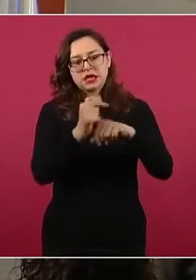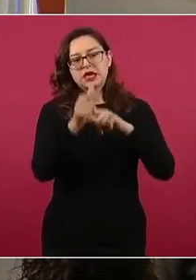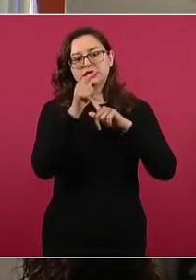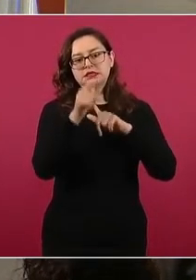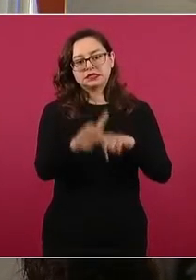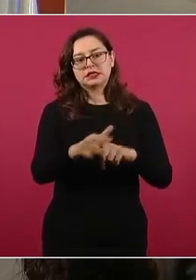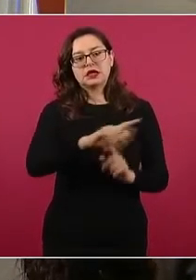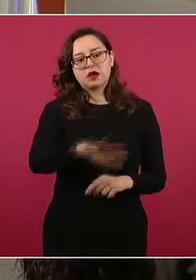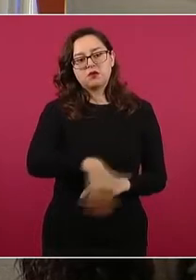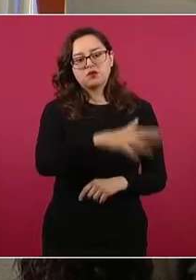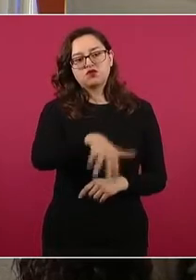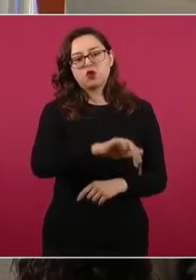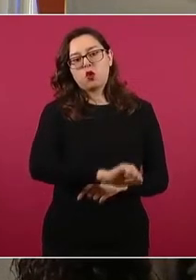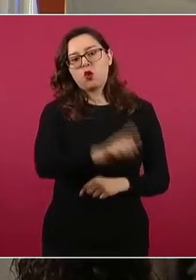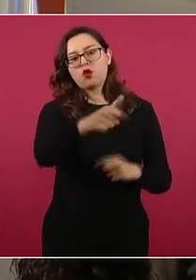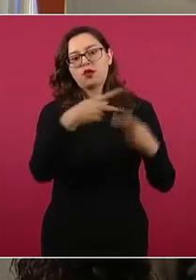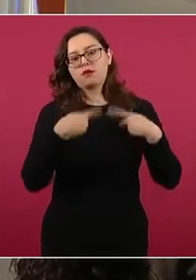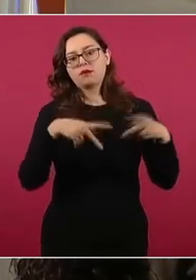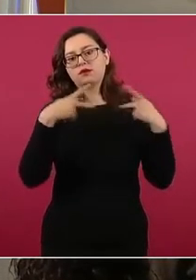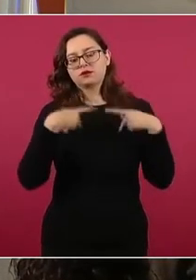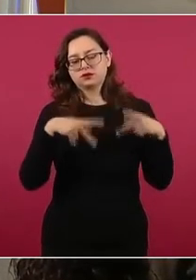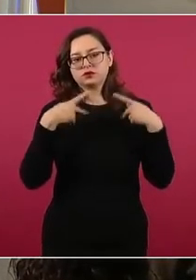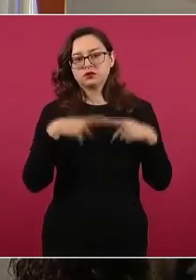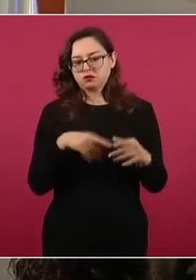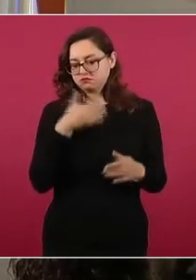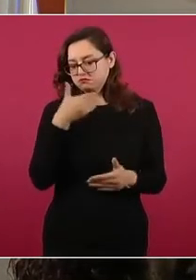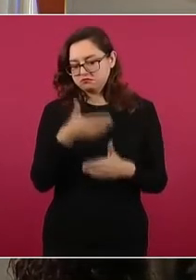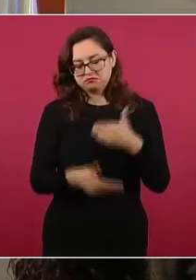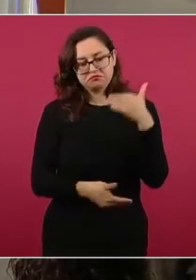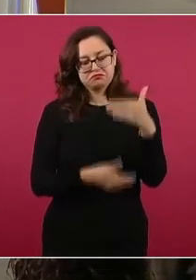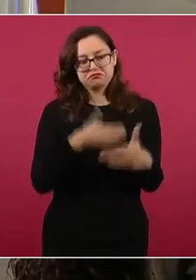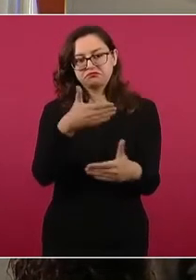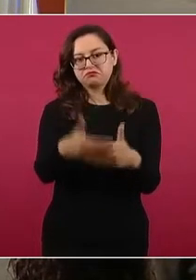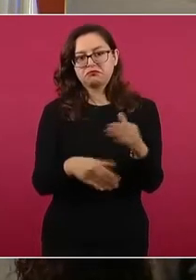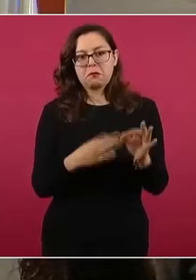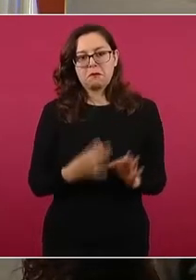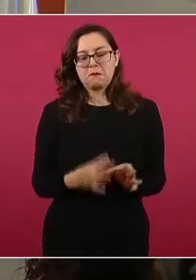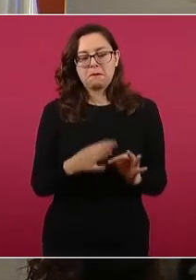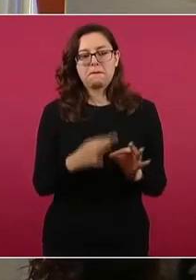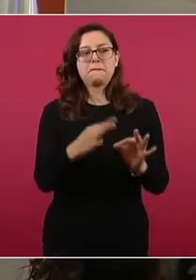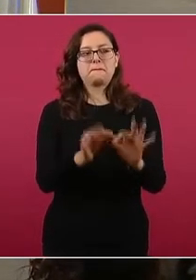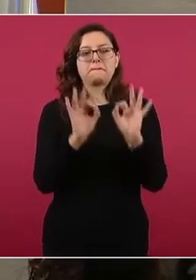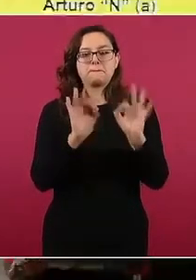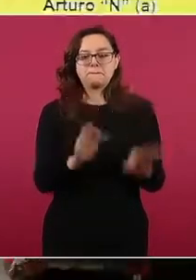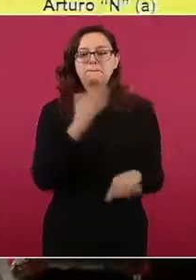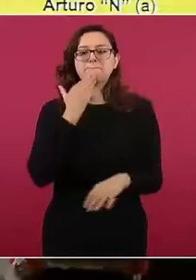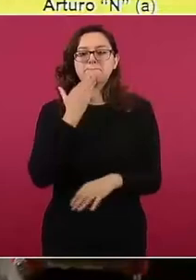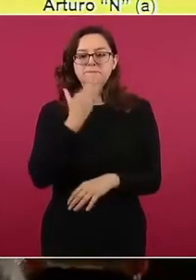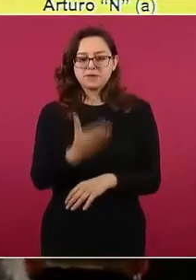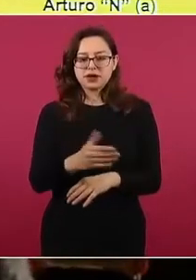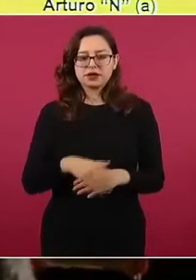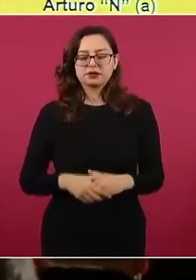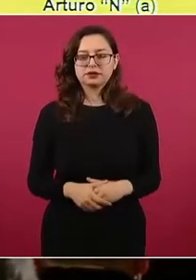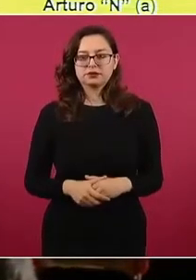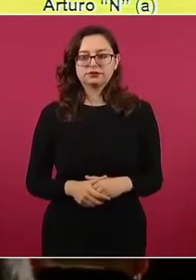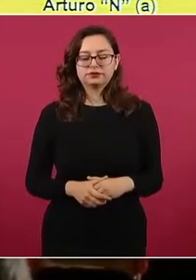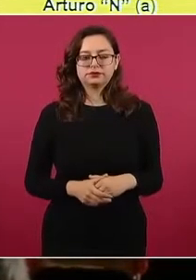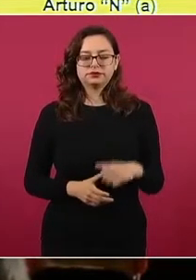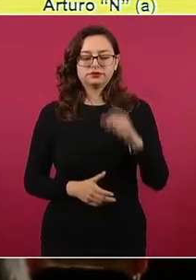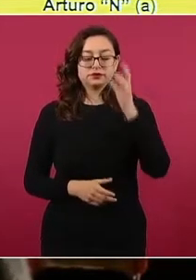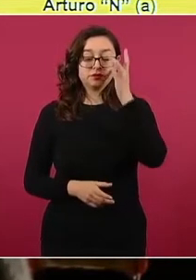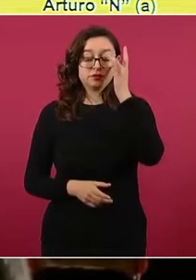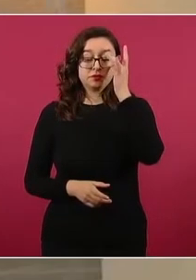avanza de manera contundente. Siguiente. También informamos de la detención del presunto homicida Arturo